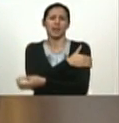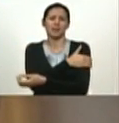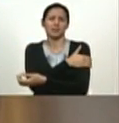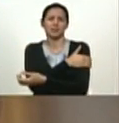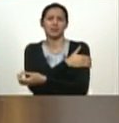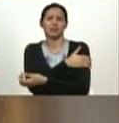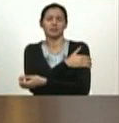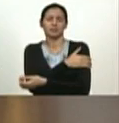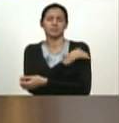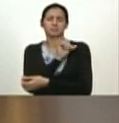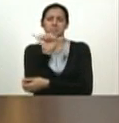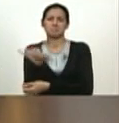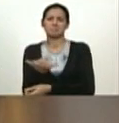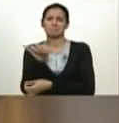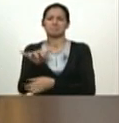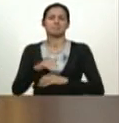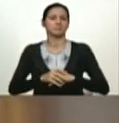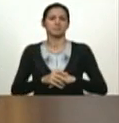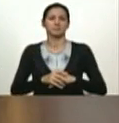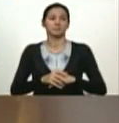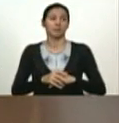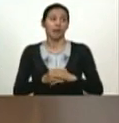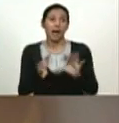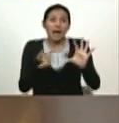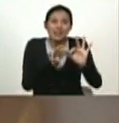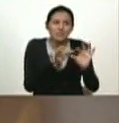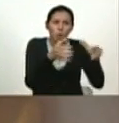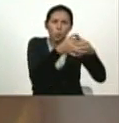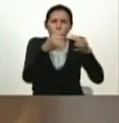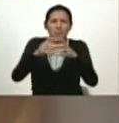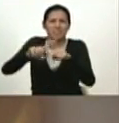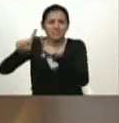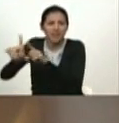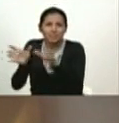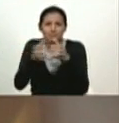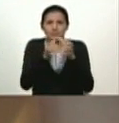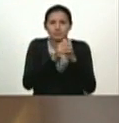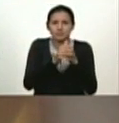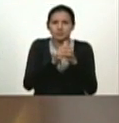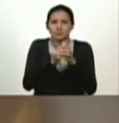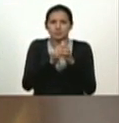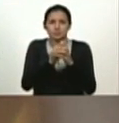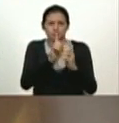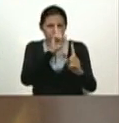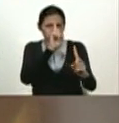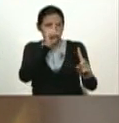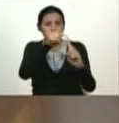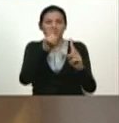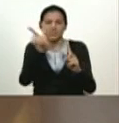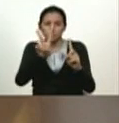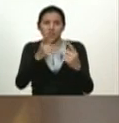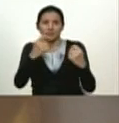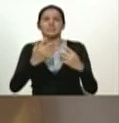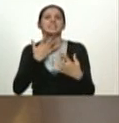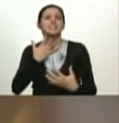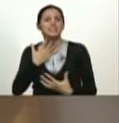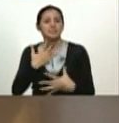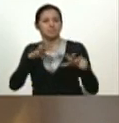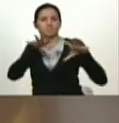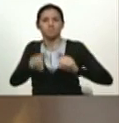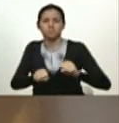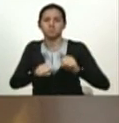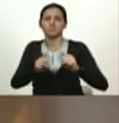adequismo antiguo han hecho una alianza y tienen apuntado a Venezuela para apoderarse de sus riquezas y del poder